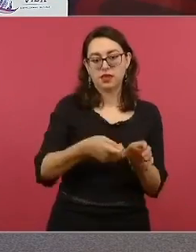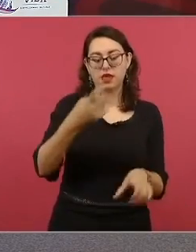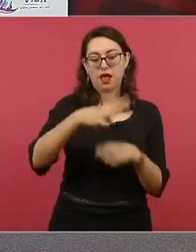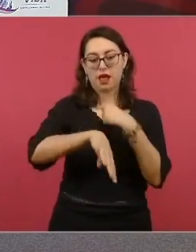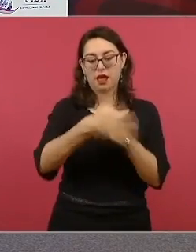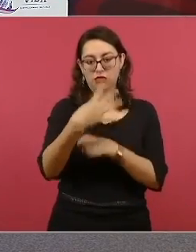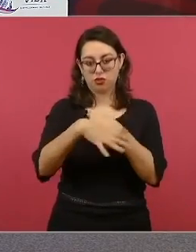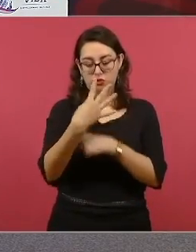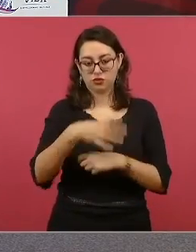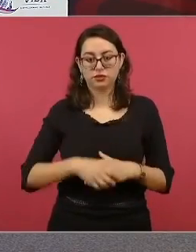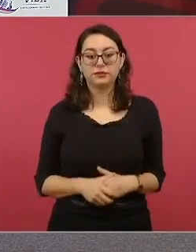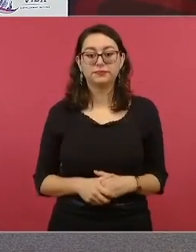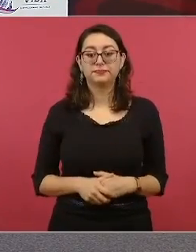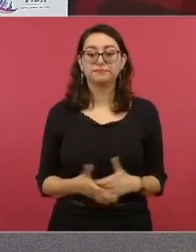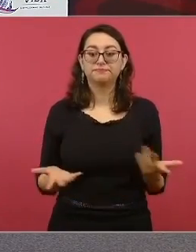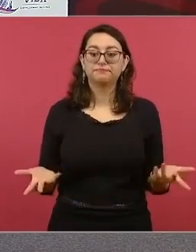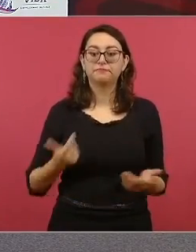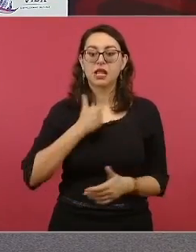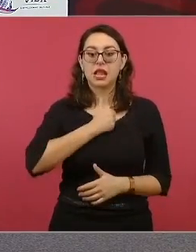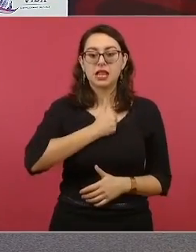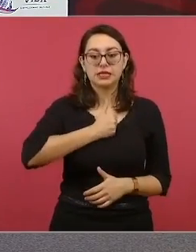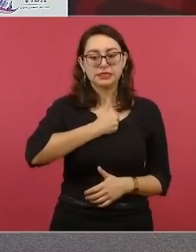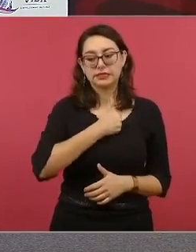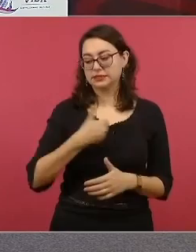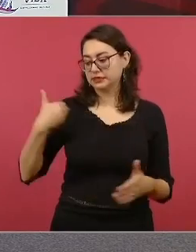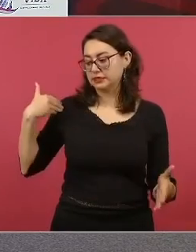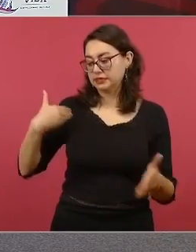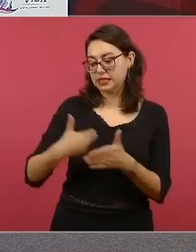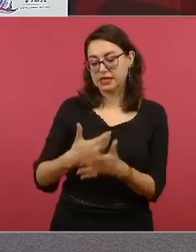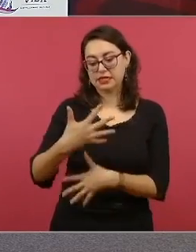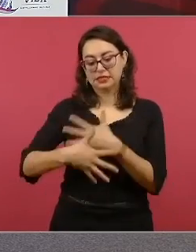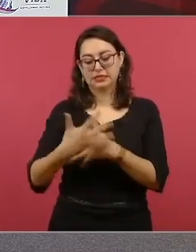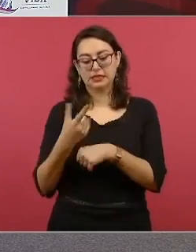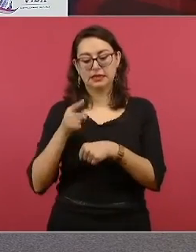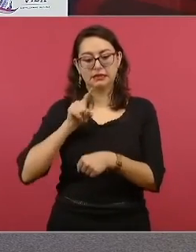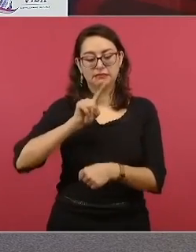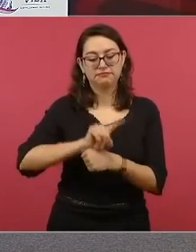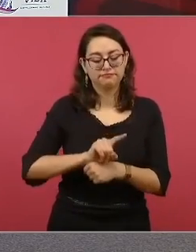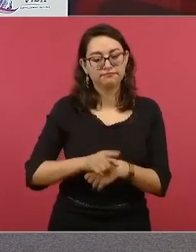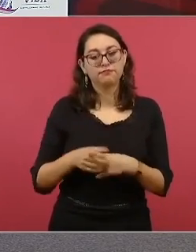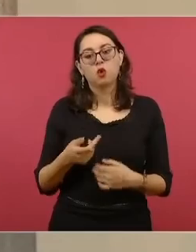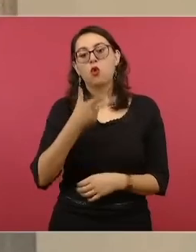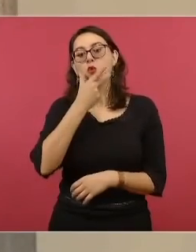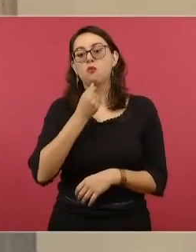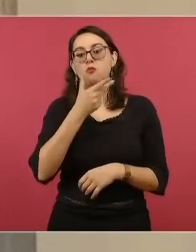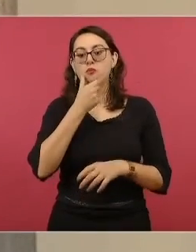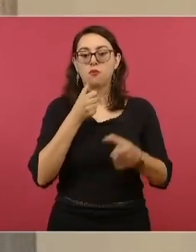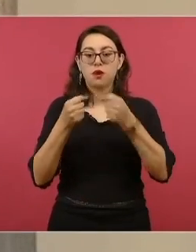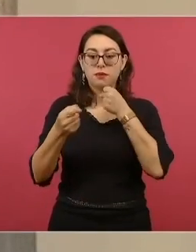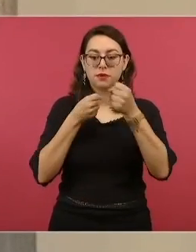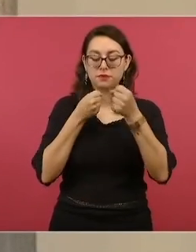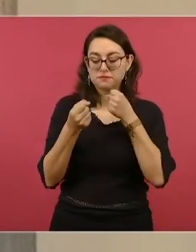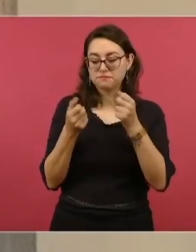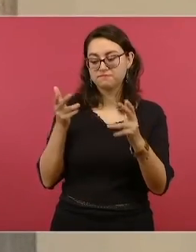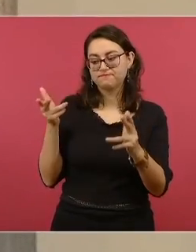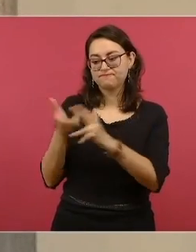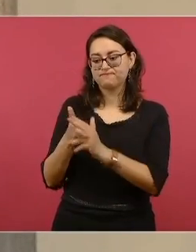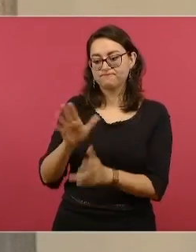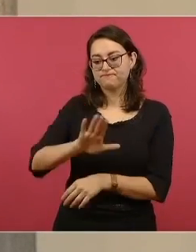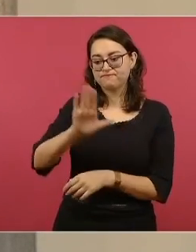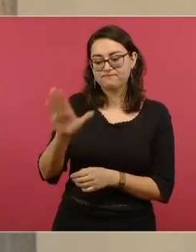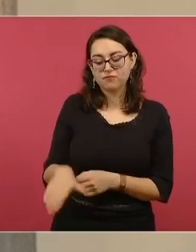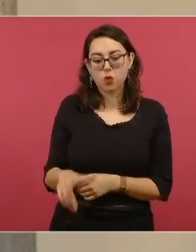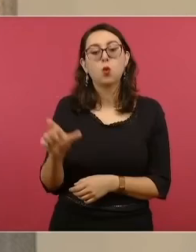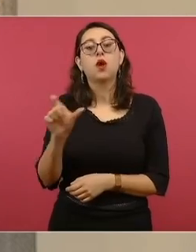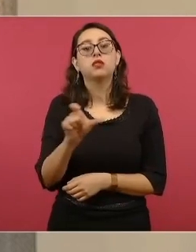Desgraciadamente tenemos en este periodo el homicidio de un periodista, Nelson Matos Peña. El día, sucedió el día 15